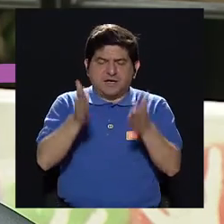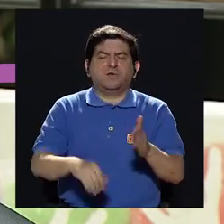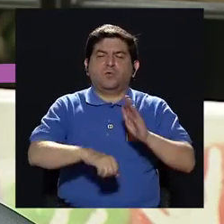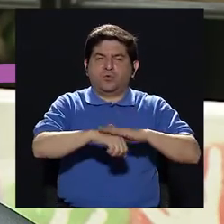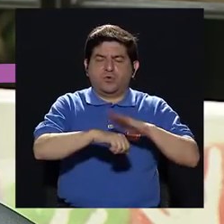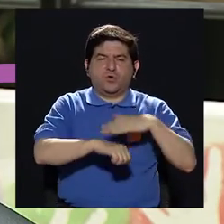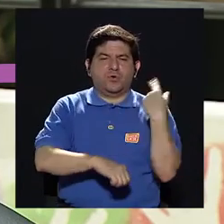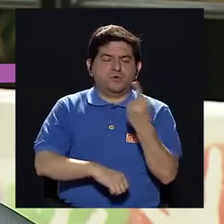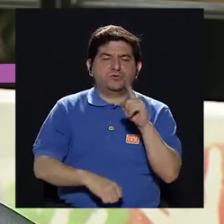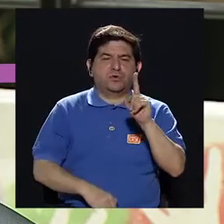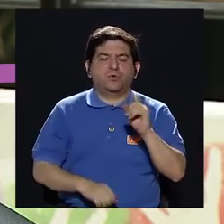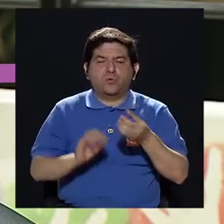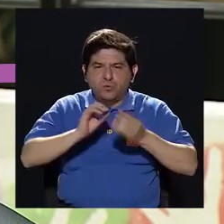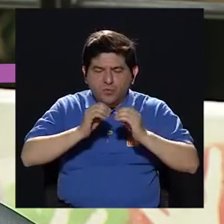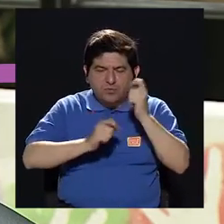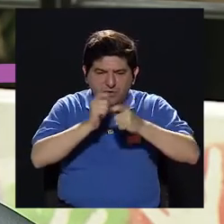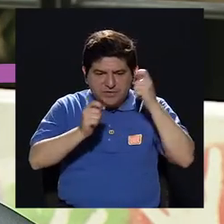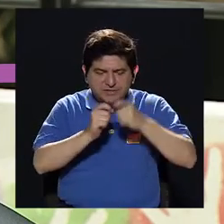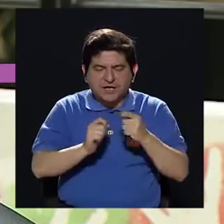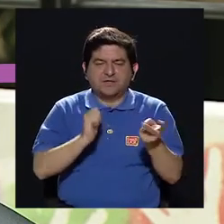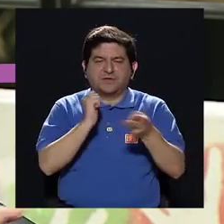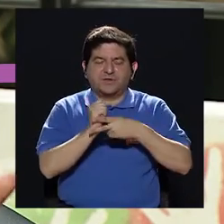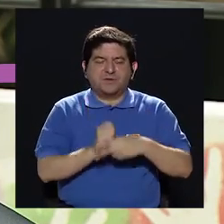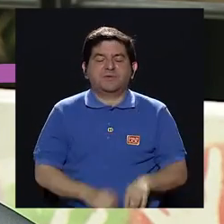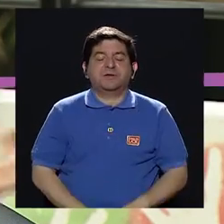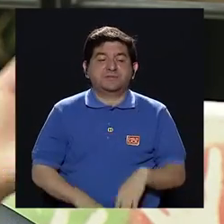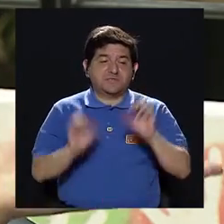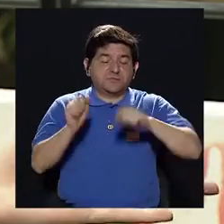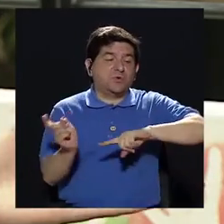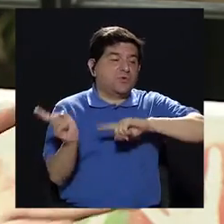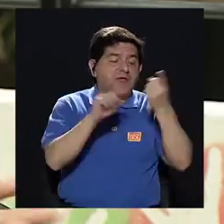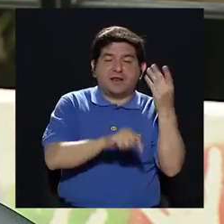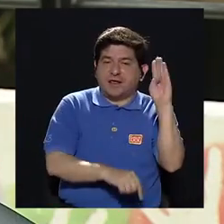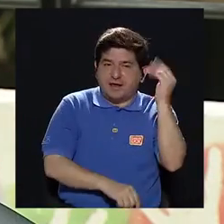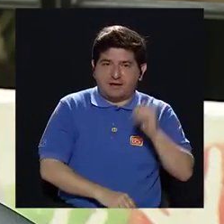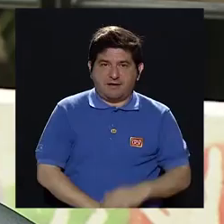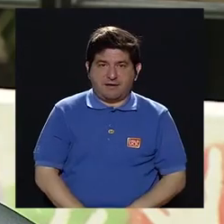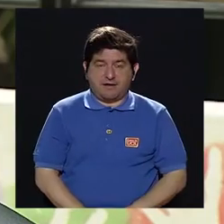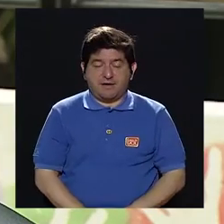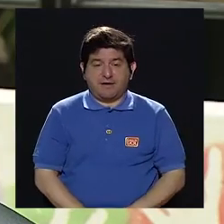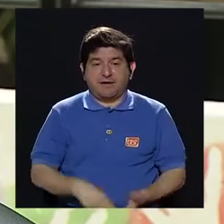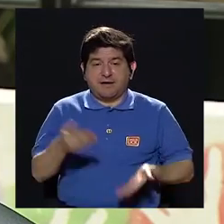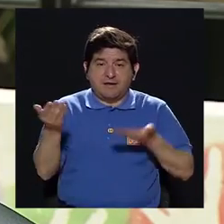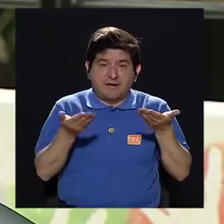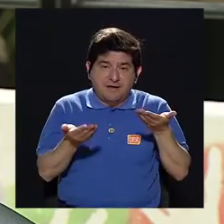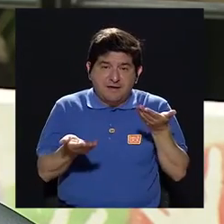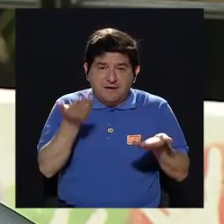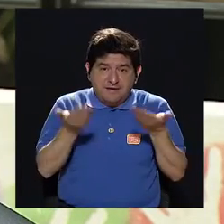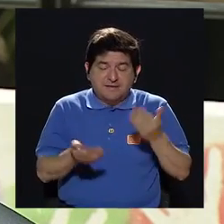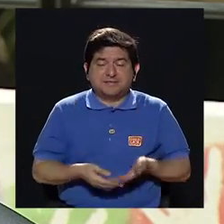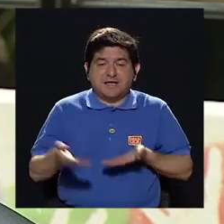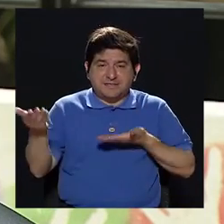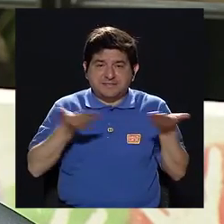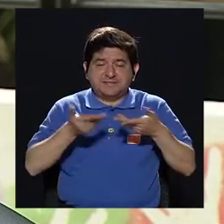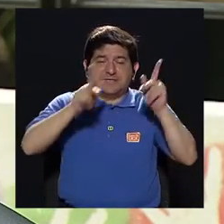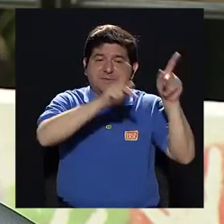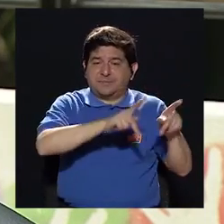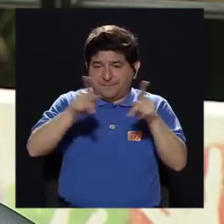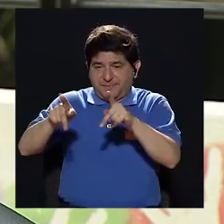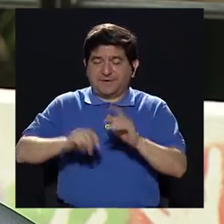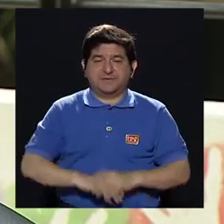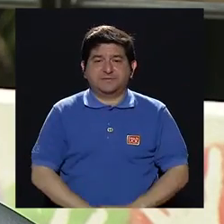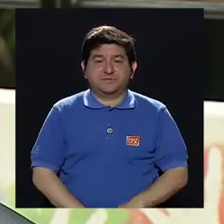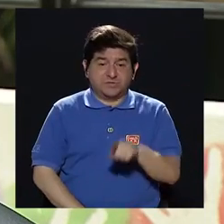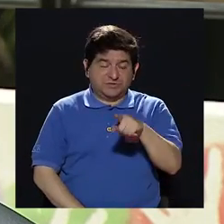tienen permiso solo cierta cantidad de veces para poder levantarse de su escritorio e ir al baño, ¿verdad?, donde están sobre todo en servicio al cliente, entonces